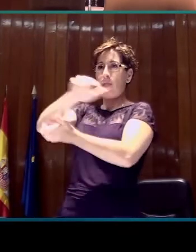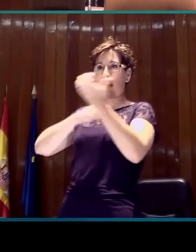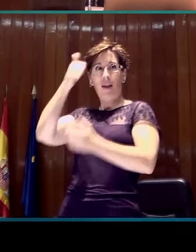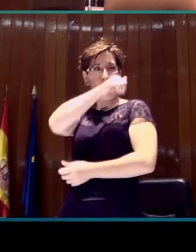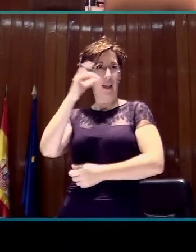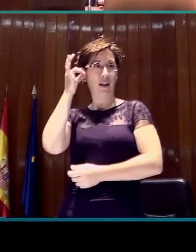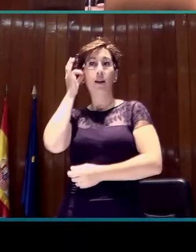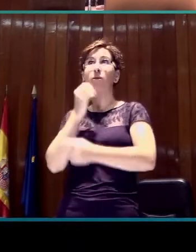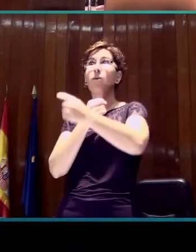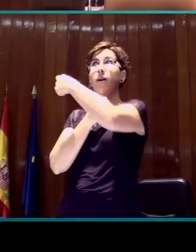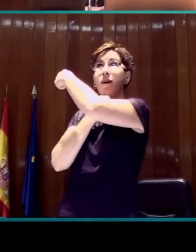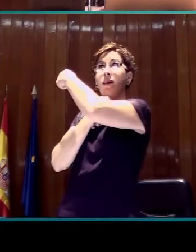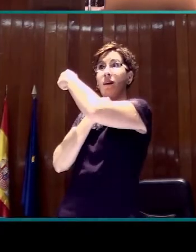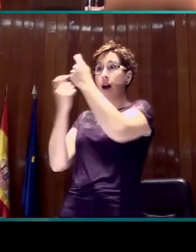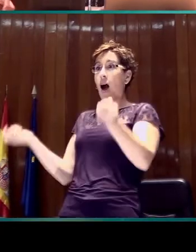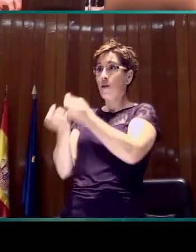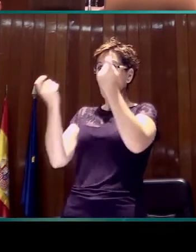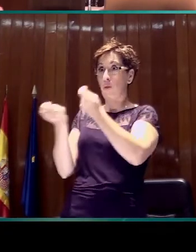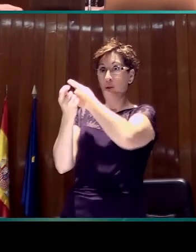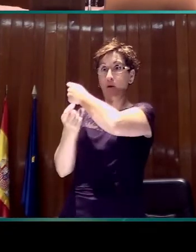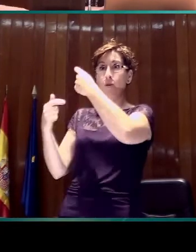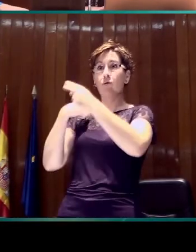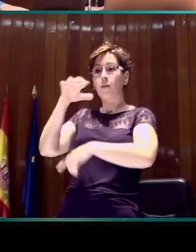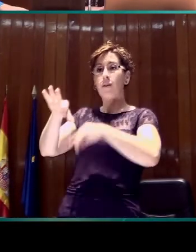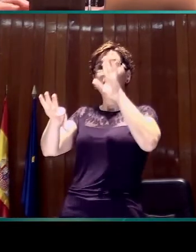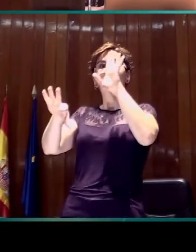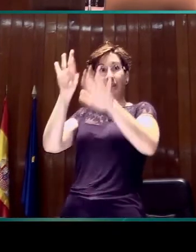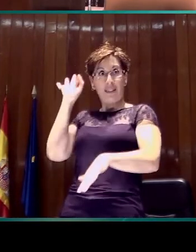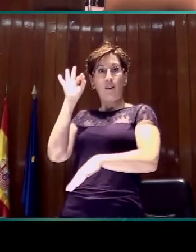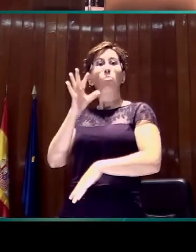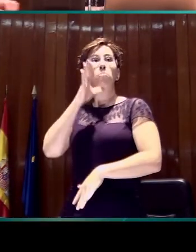este anuncio, frente a otros que también formaron parte de la Administración,